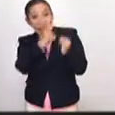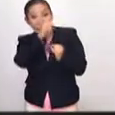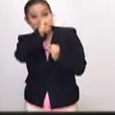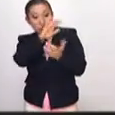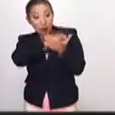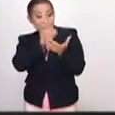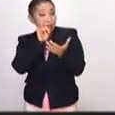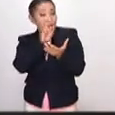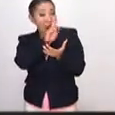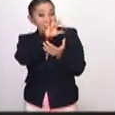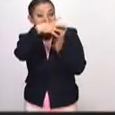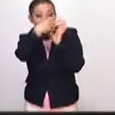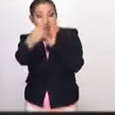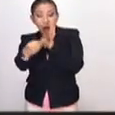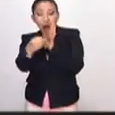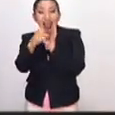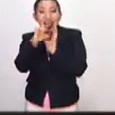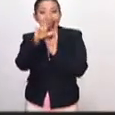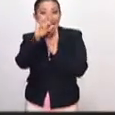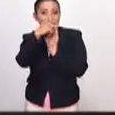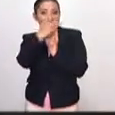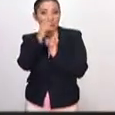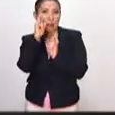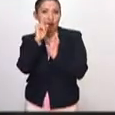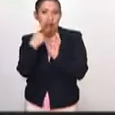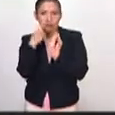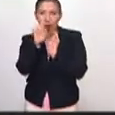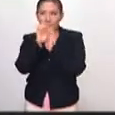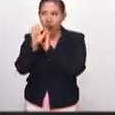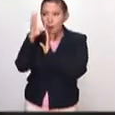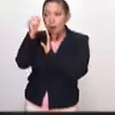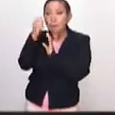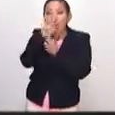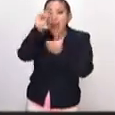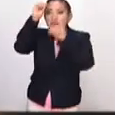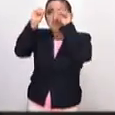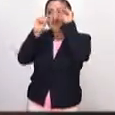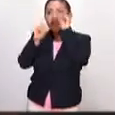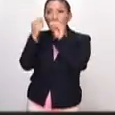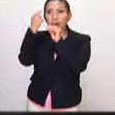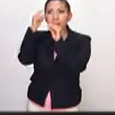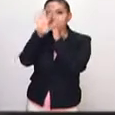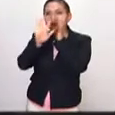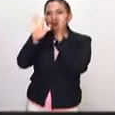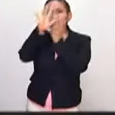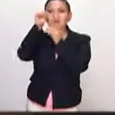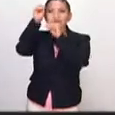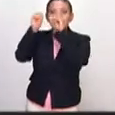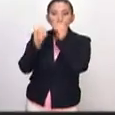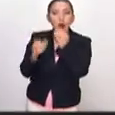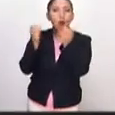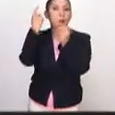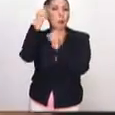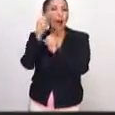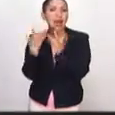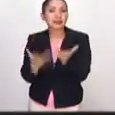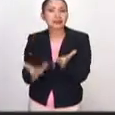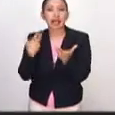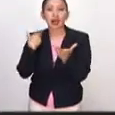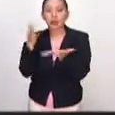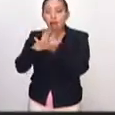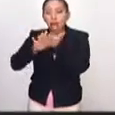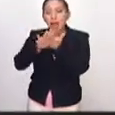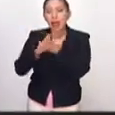Rubens, Elena Furment, que fue la gran modelo del artista, para hacer precisamente intervenciones o para hacer actos performáticos